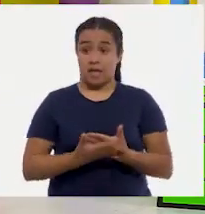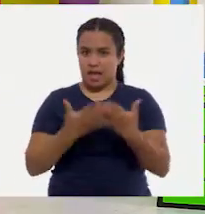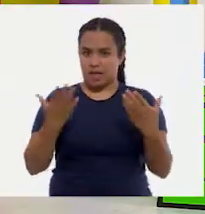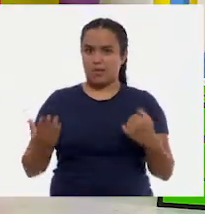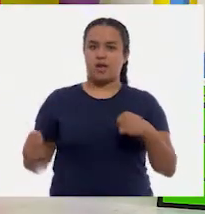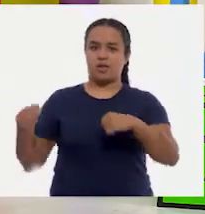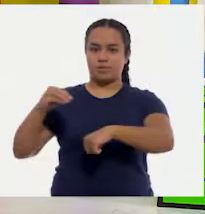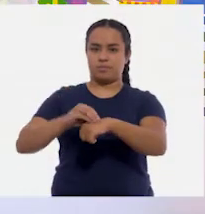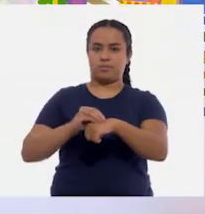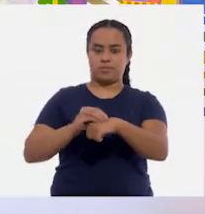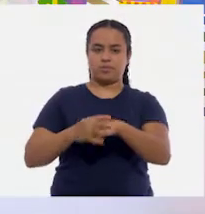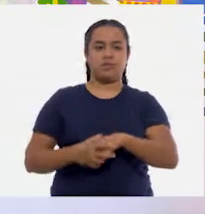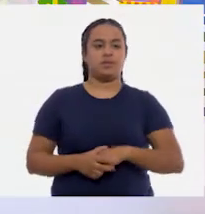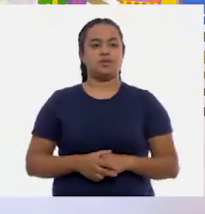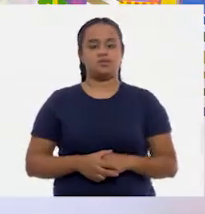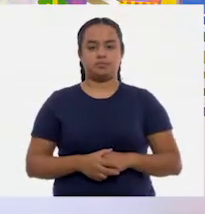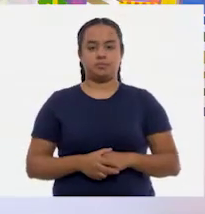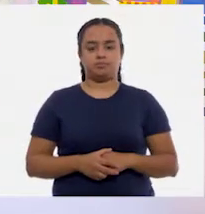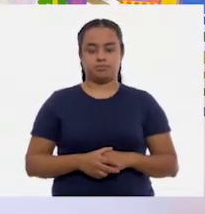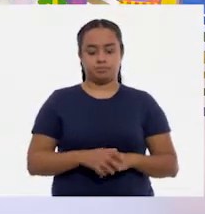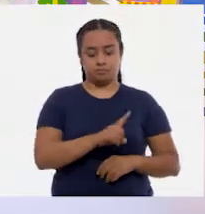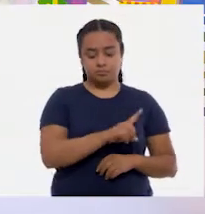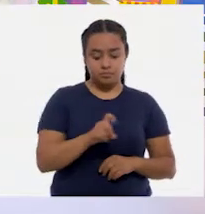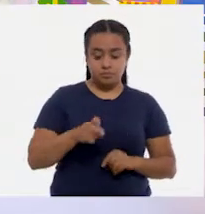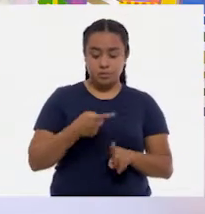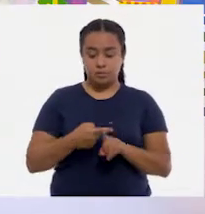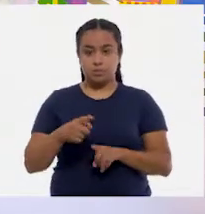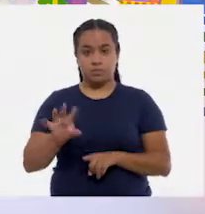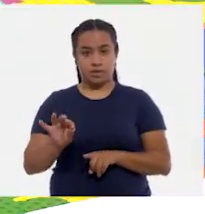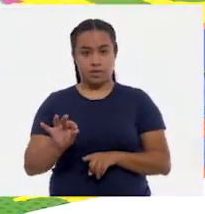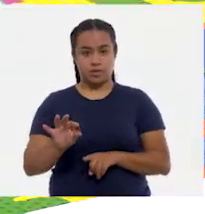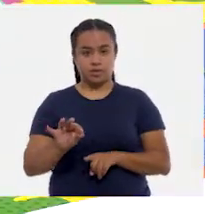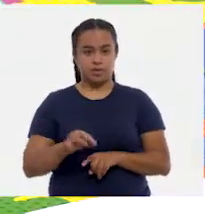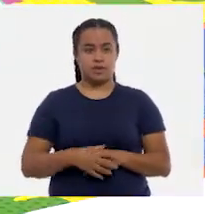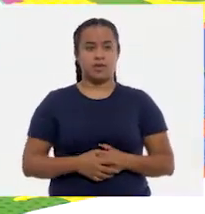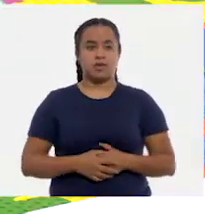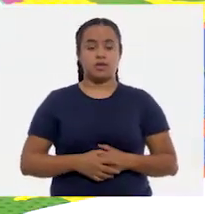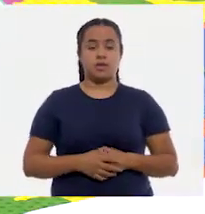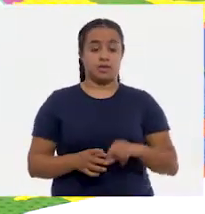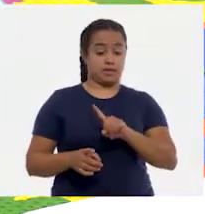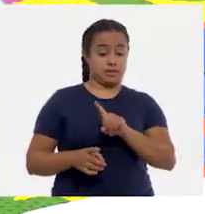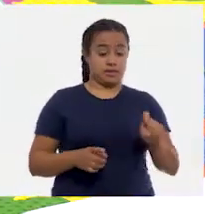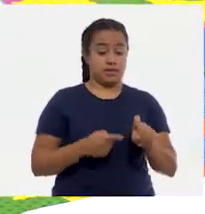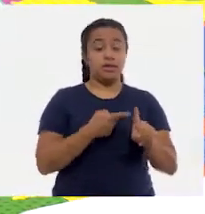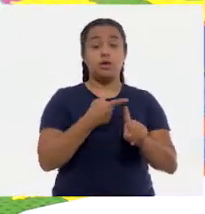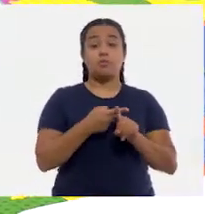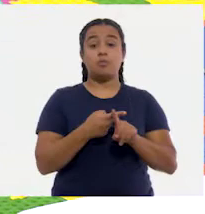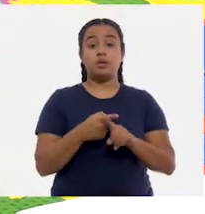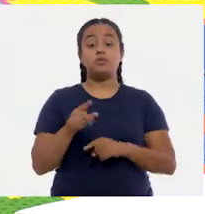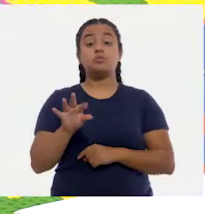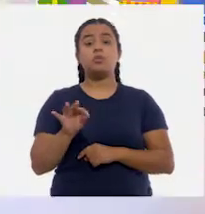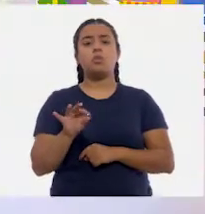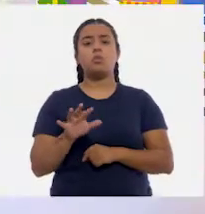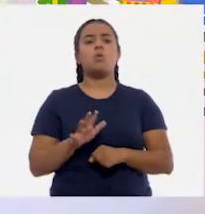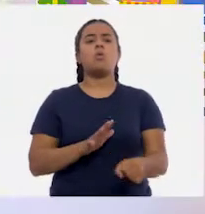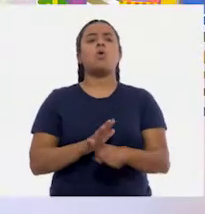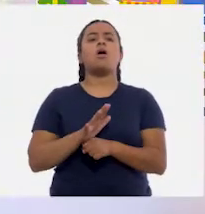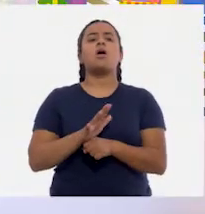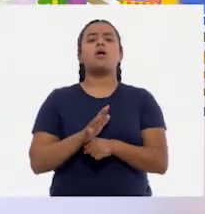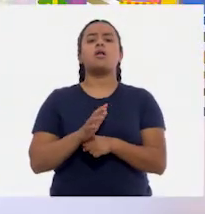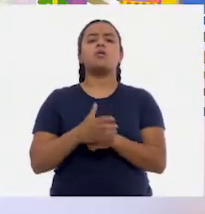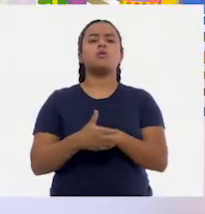ponerlo de este lado. Y vamos a ver, si yo sumo a cien, le sumo cuarenta, ¿a qué número